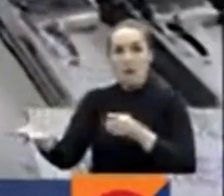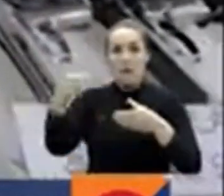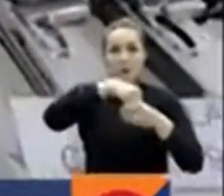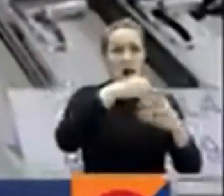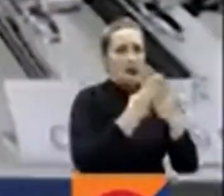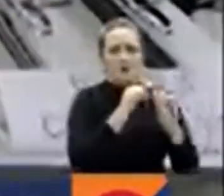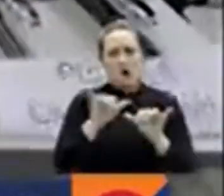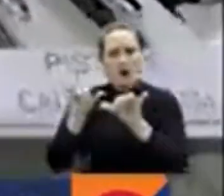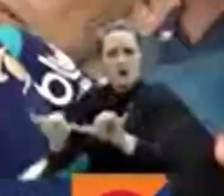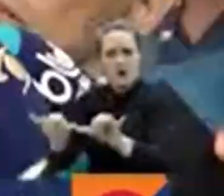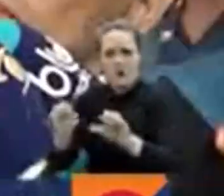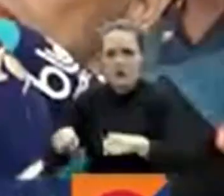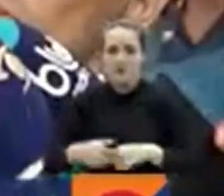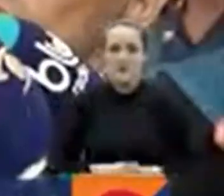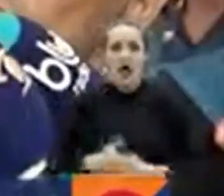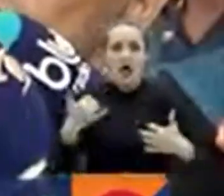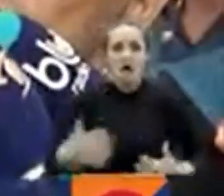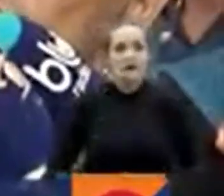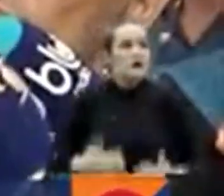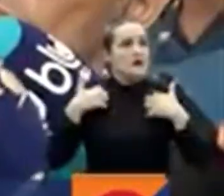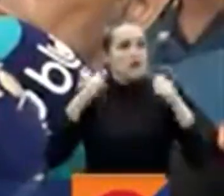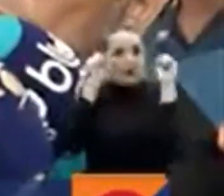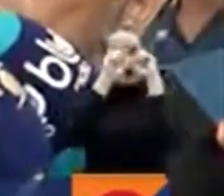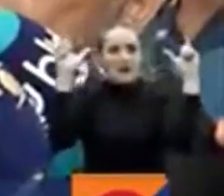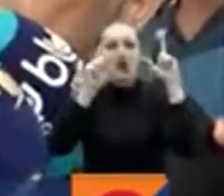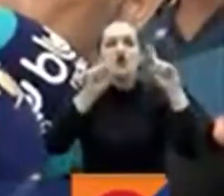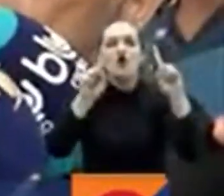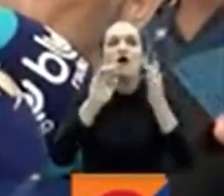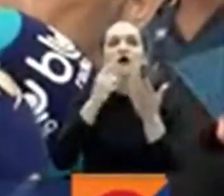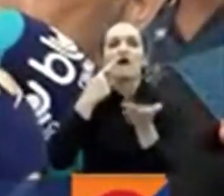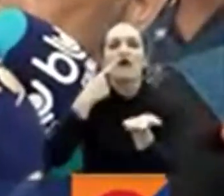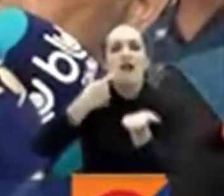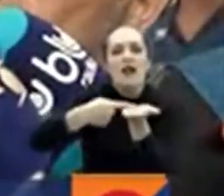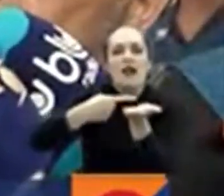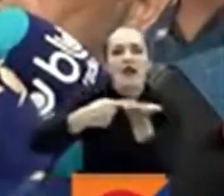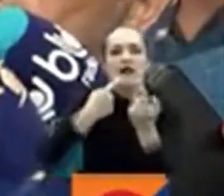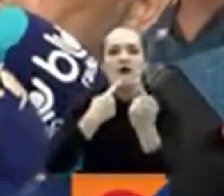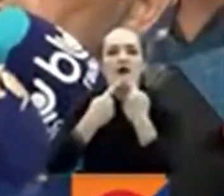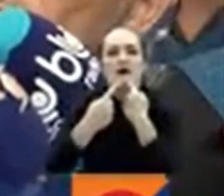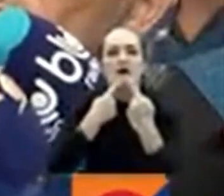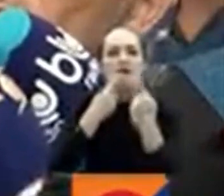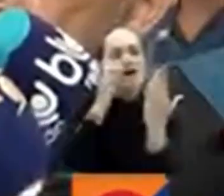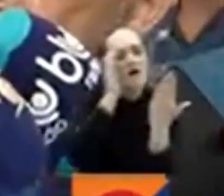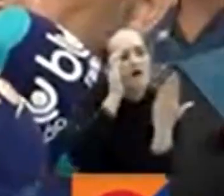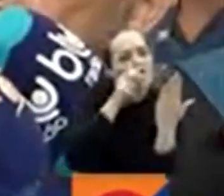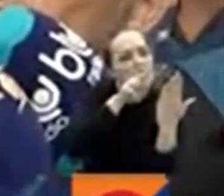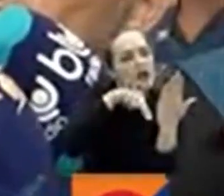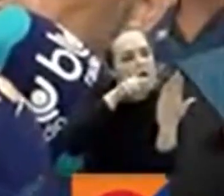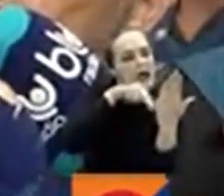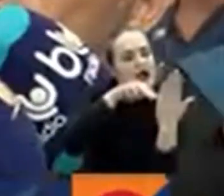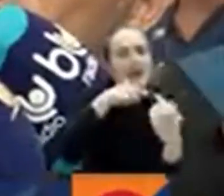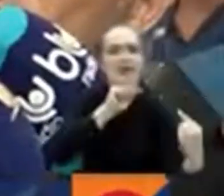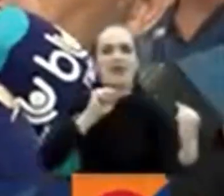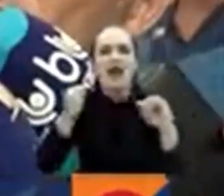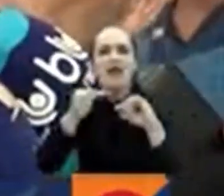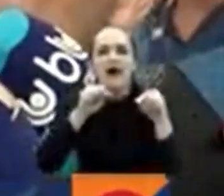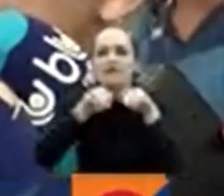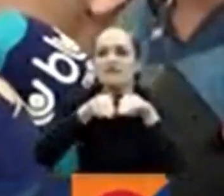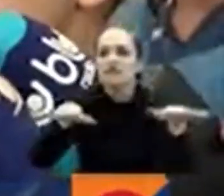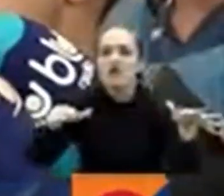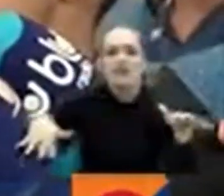Insisto que no hay que escandalizarse, hay que escuchar, hay que leer, hay que generar un debate amplio, público,